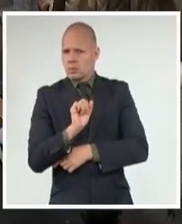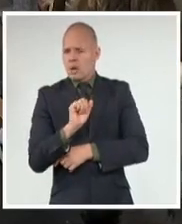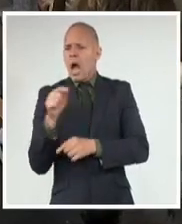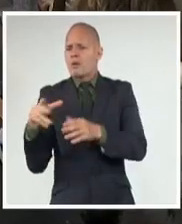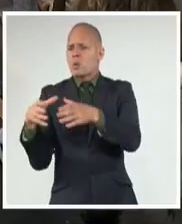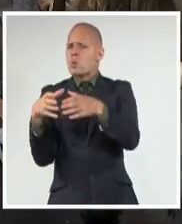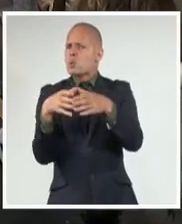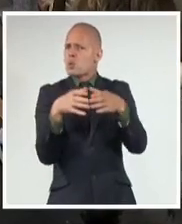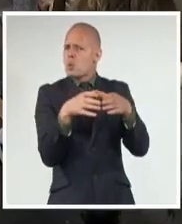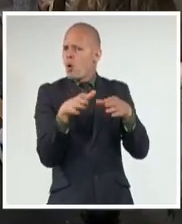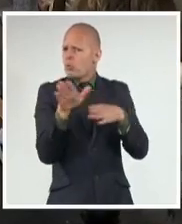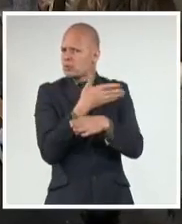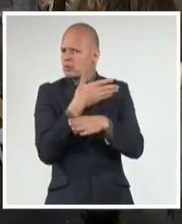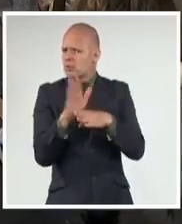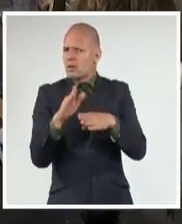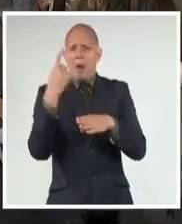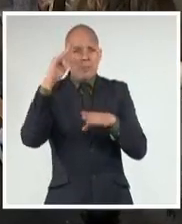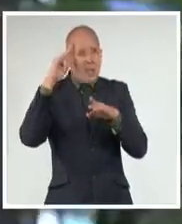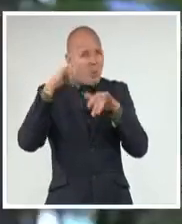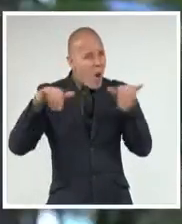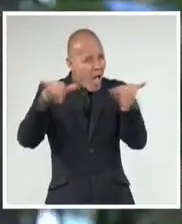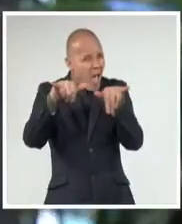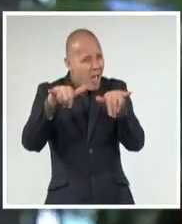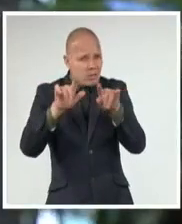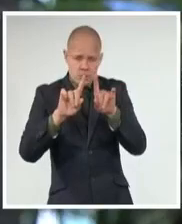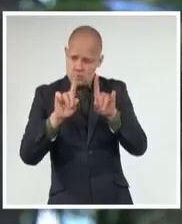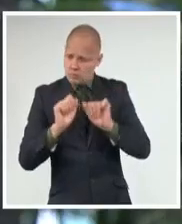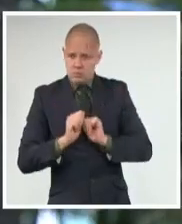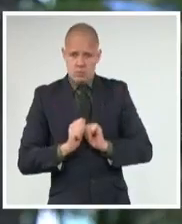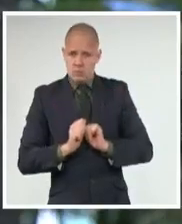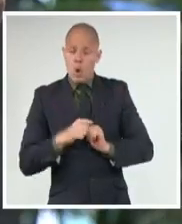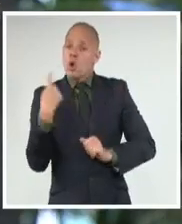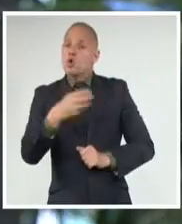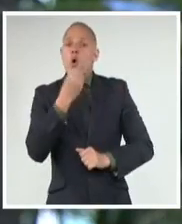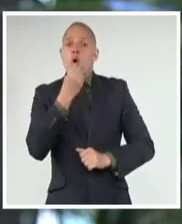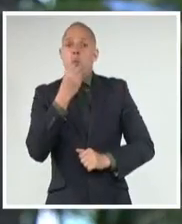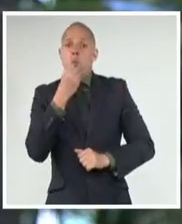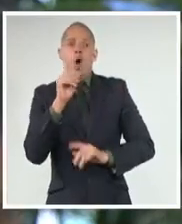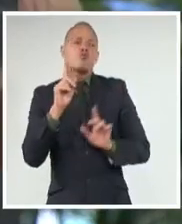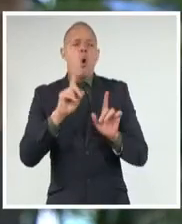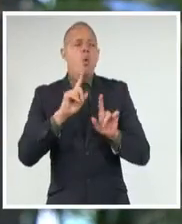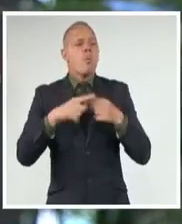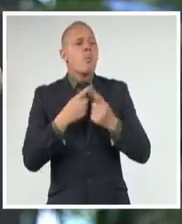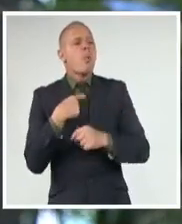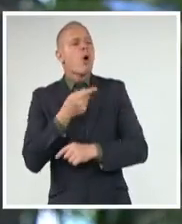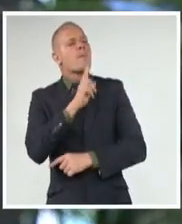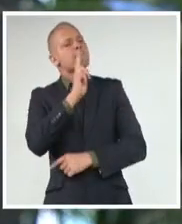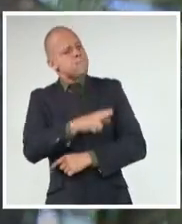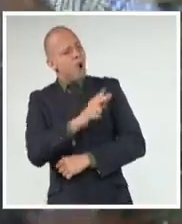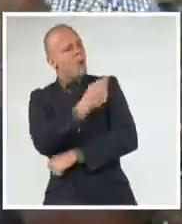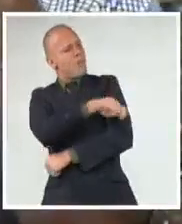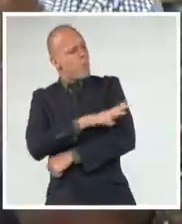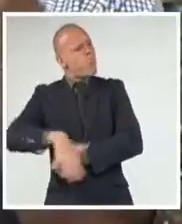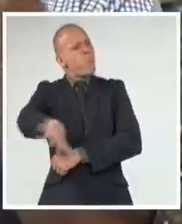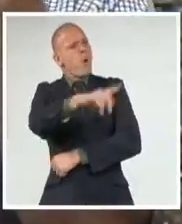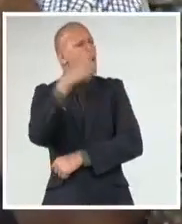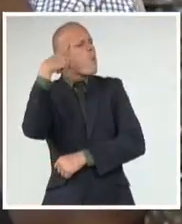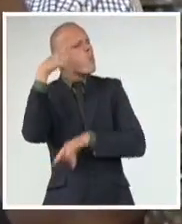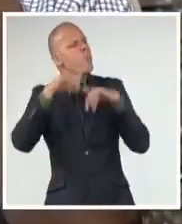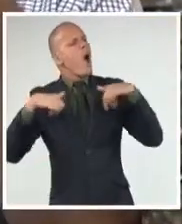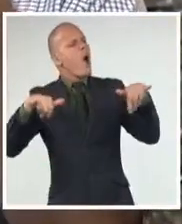hablar a nombre de la sociedad cubana. Es parte del reconocimiento de que la Cuba de hoy es una Cuba